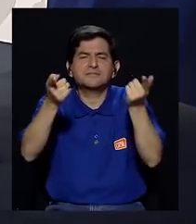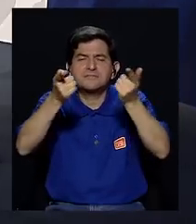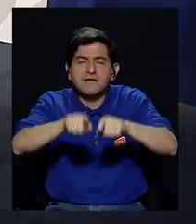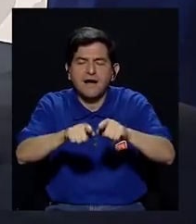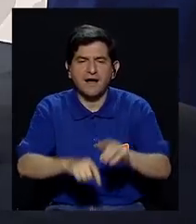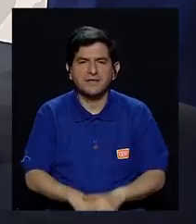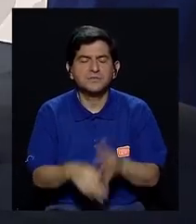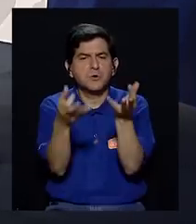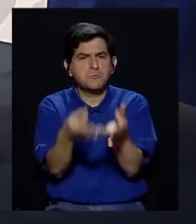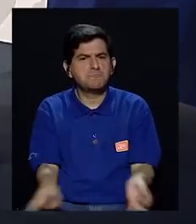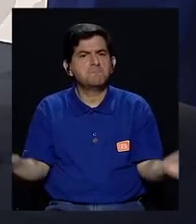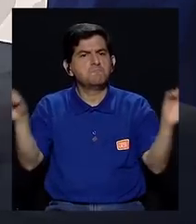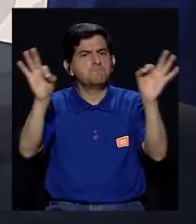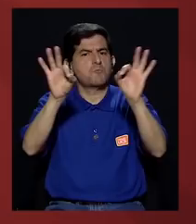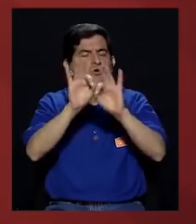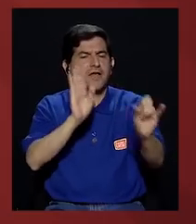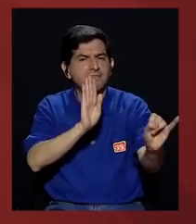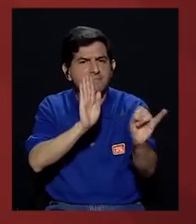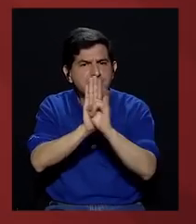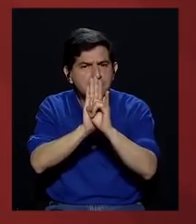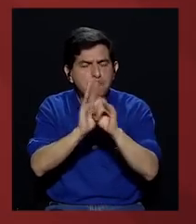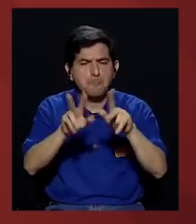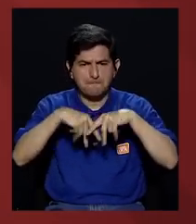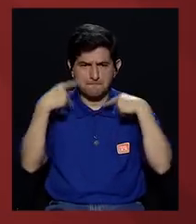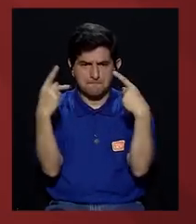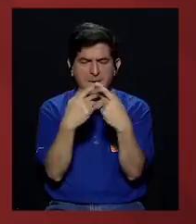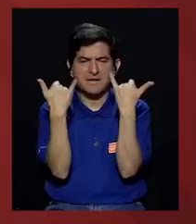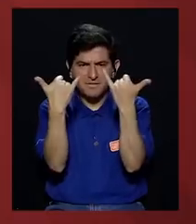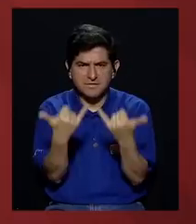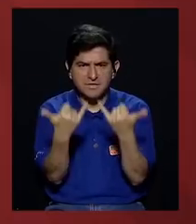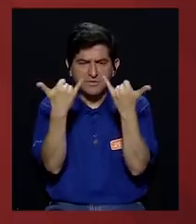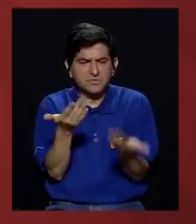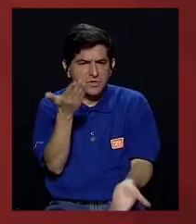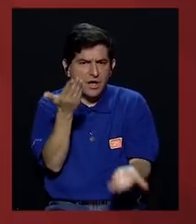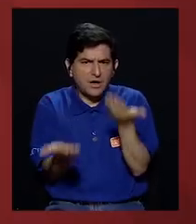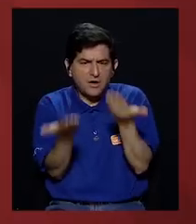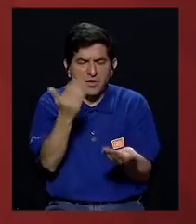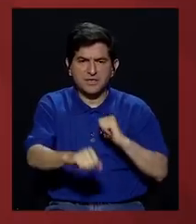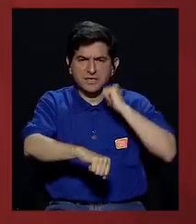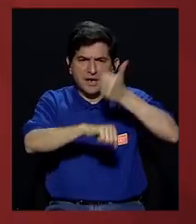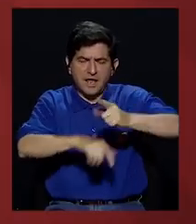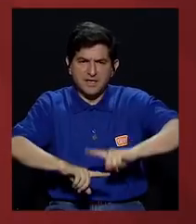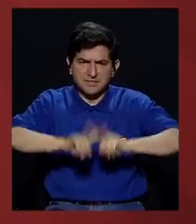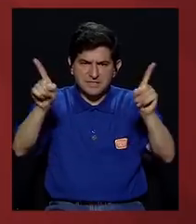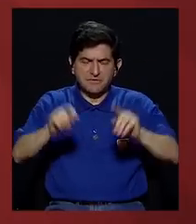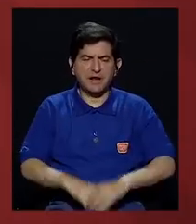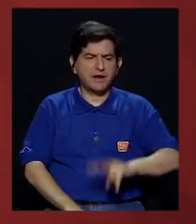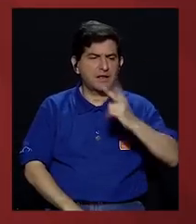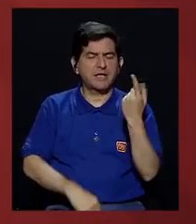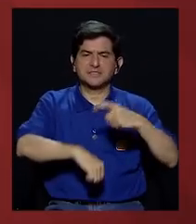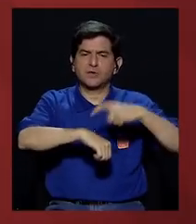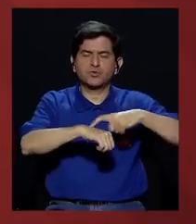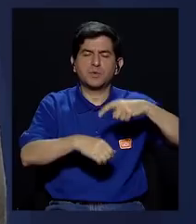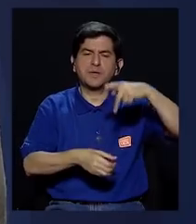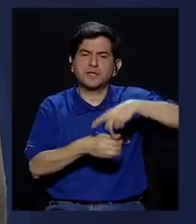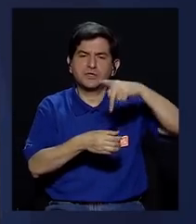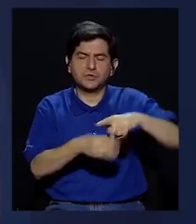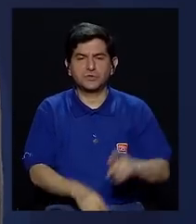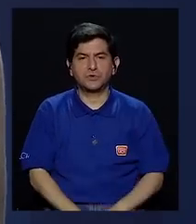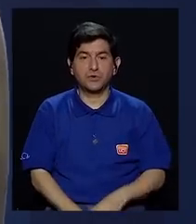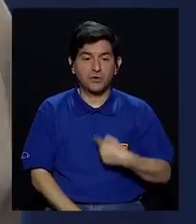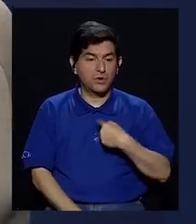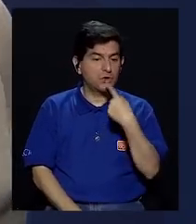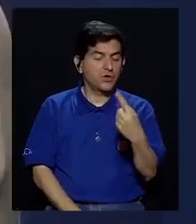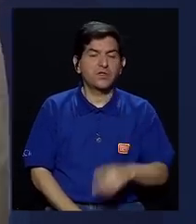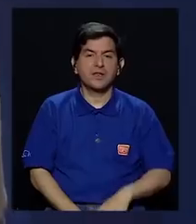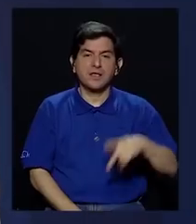caso, creo que sería fundamental también identificar cuáles son los partidos en este momento que están de algún modo haciendo la diferencia y podrían entrar en esa segunda ronda. Yo